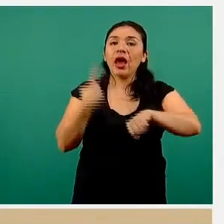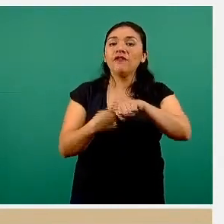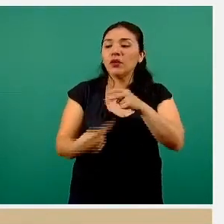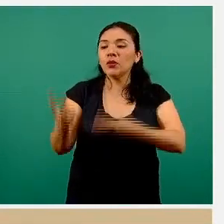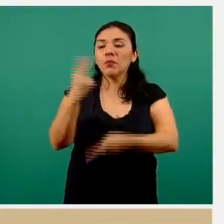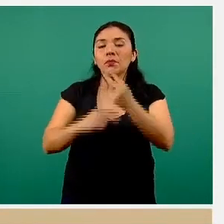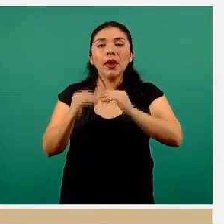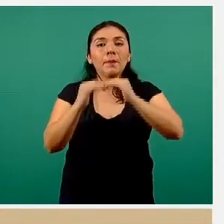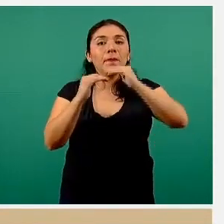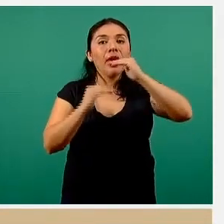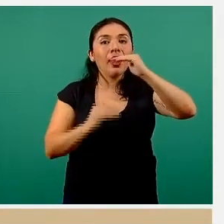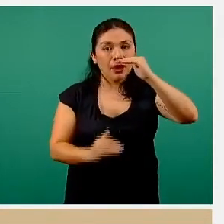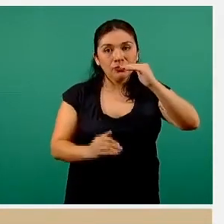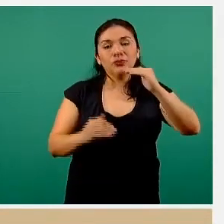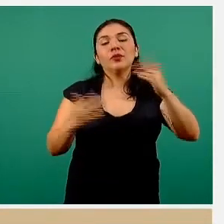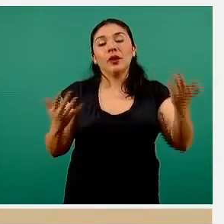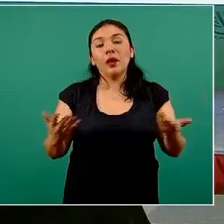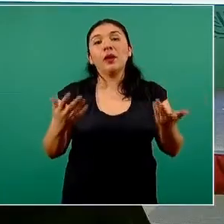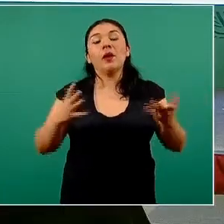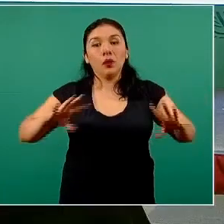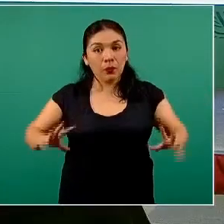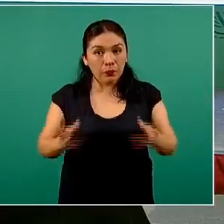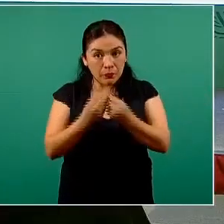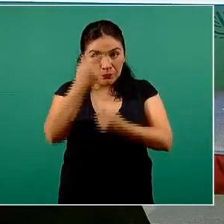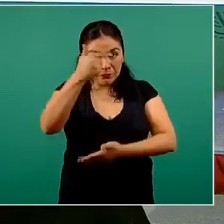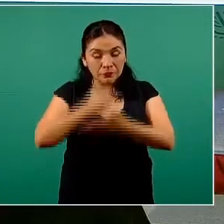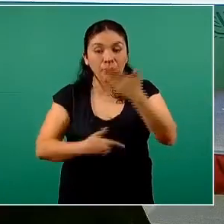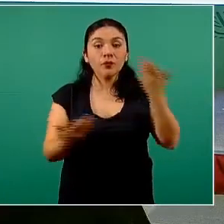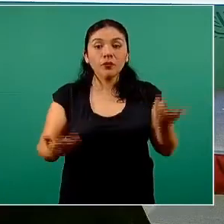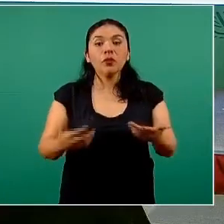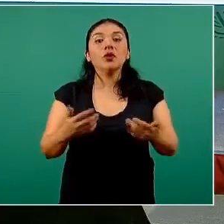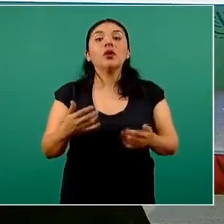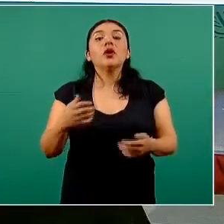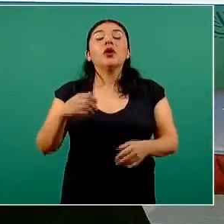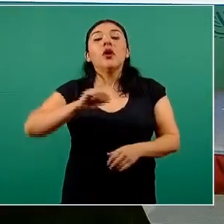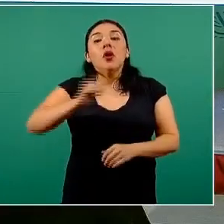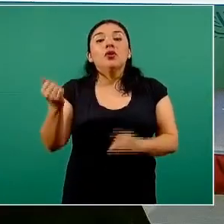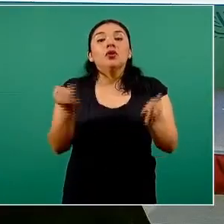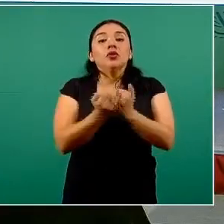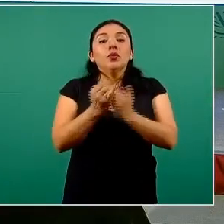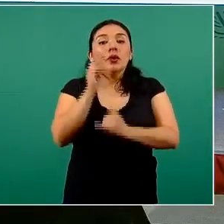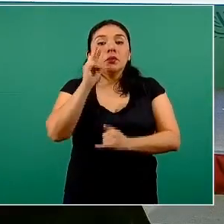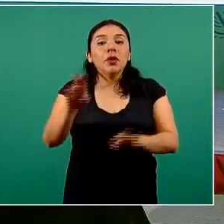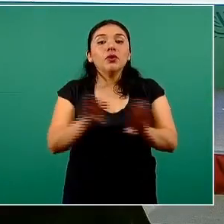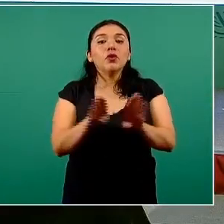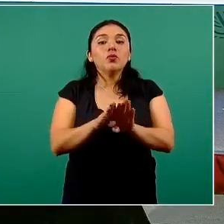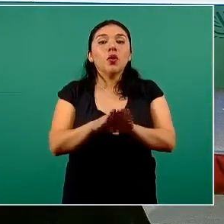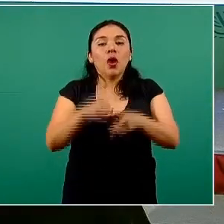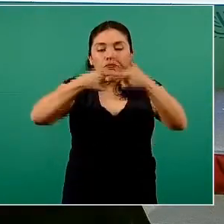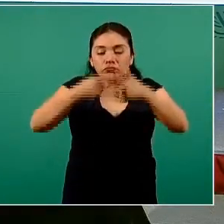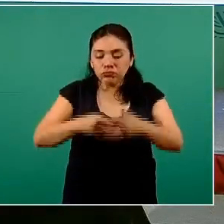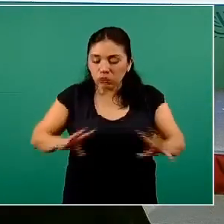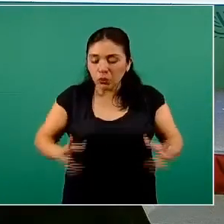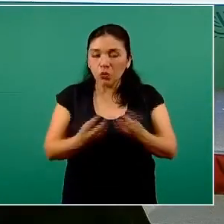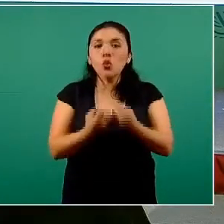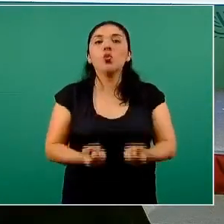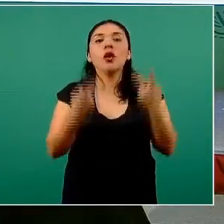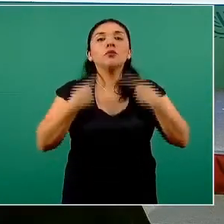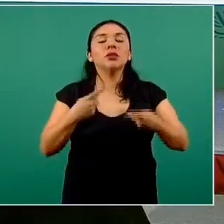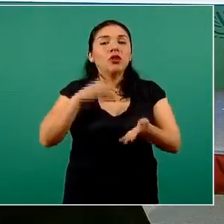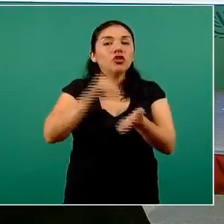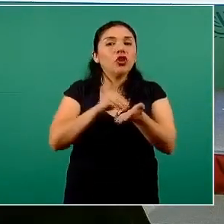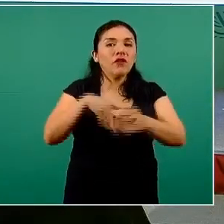en el número de casos totales y estimados, y sobre todo también en la de estimados activos, que es